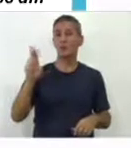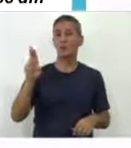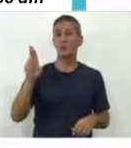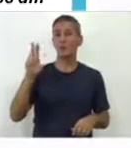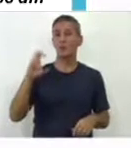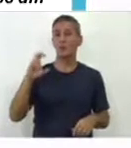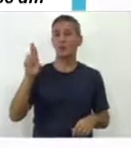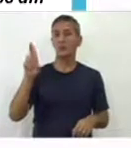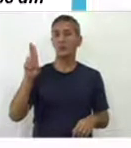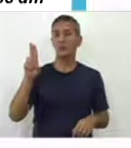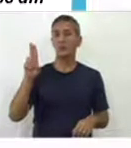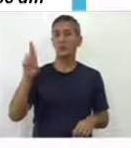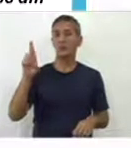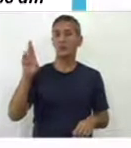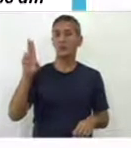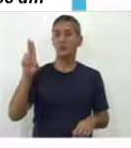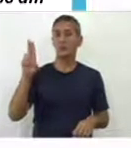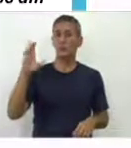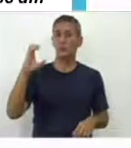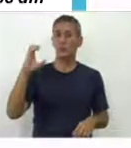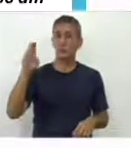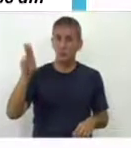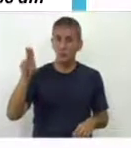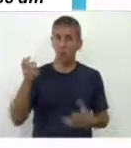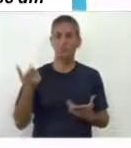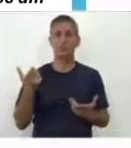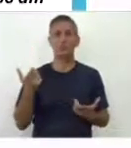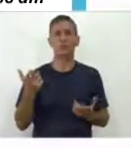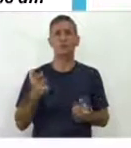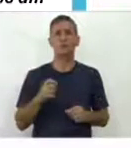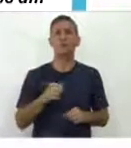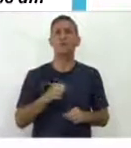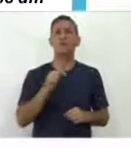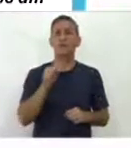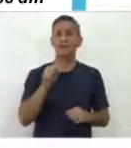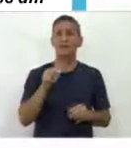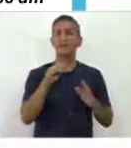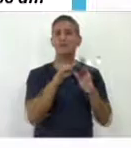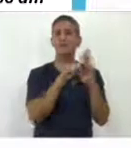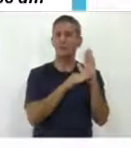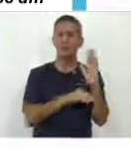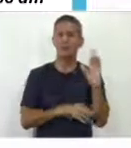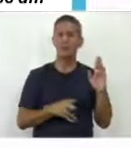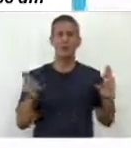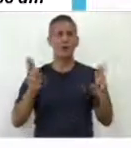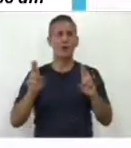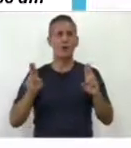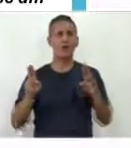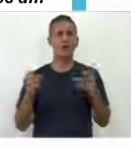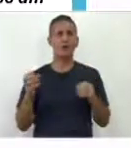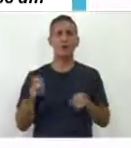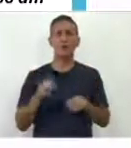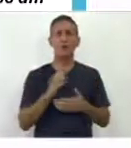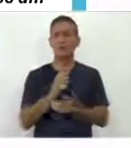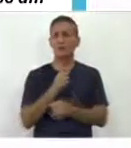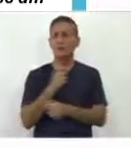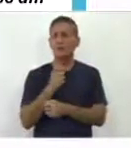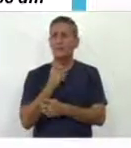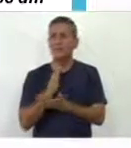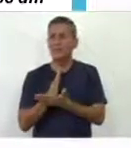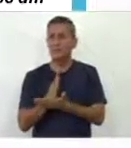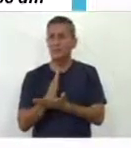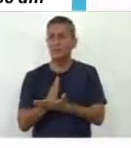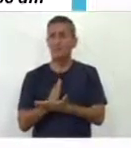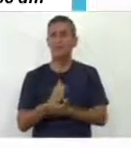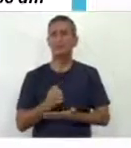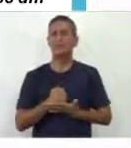que son programas que tienen una orientación educativa y que benefician a los niños de